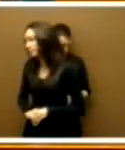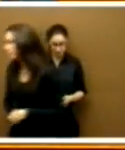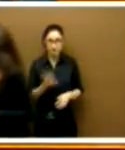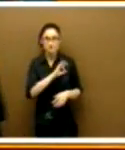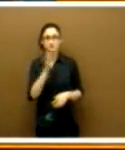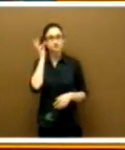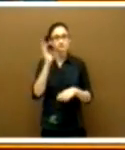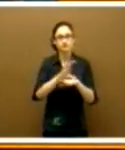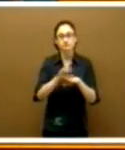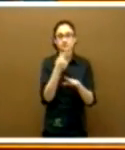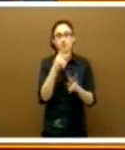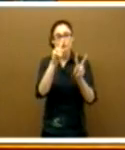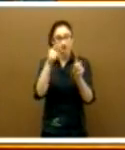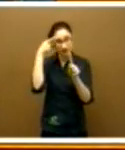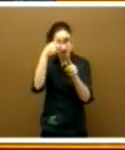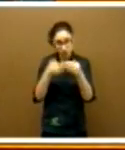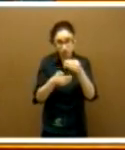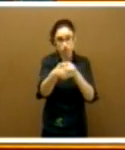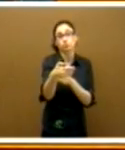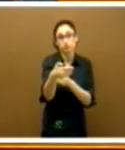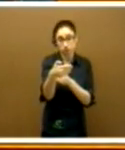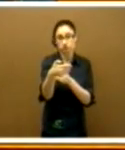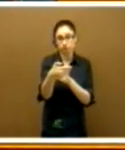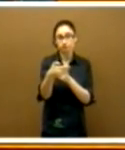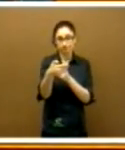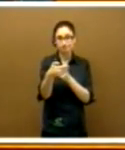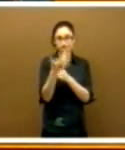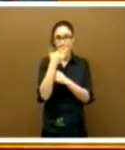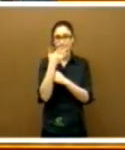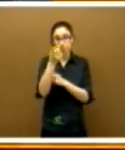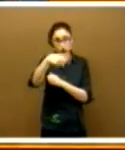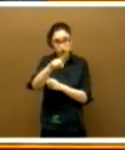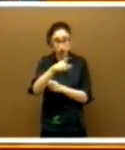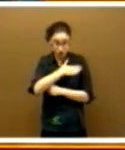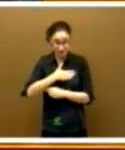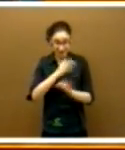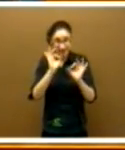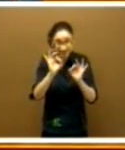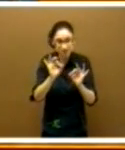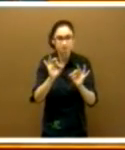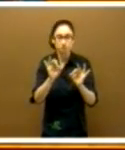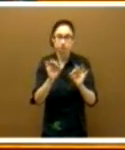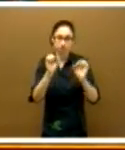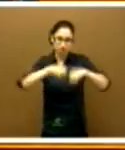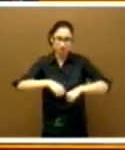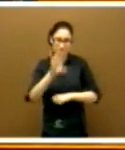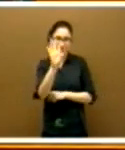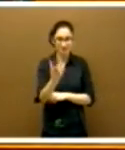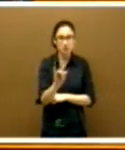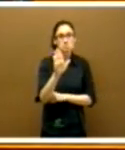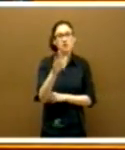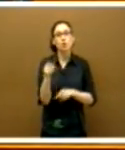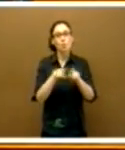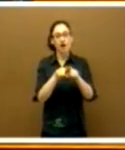declaración de intenciones en un futuro, si es lo que pretende, desde luego, sí. Pero, como